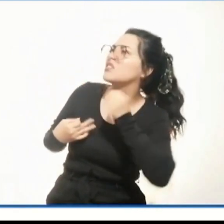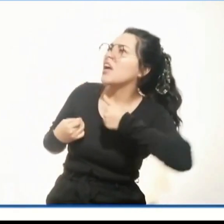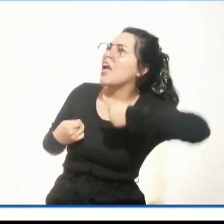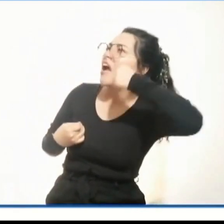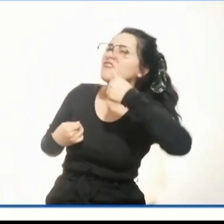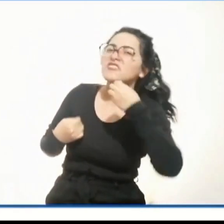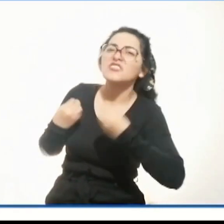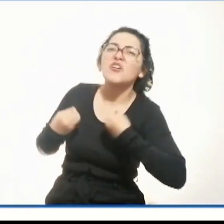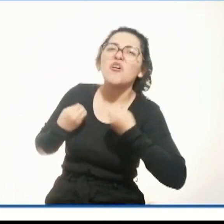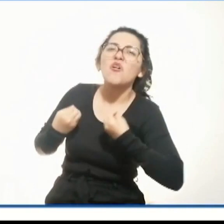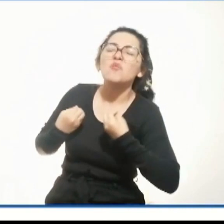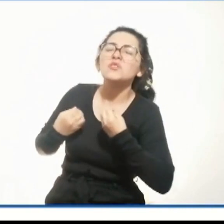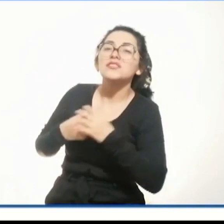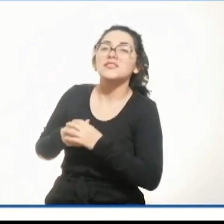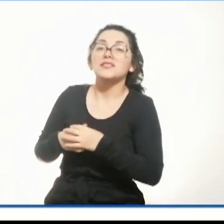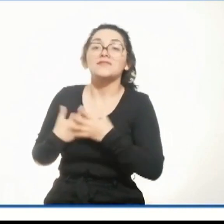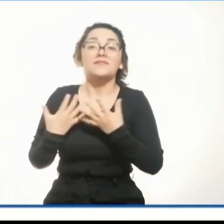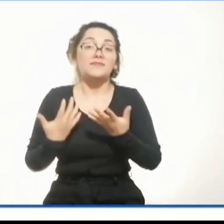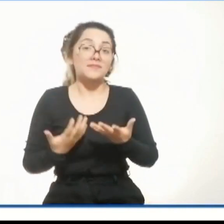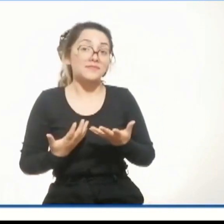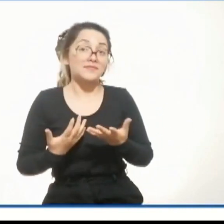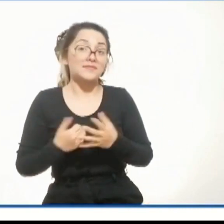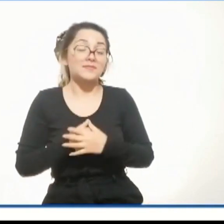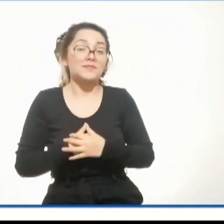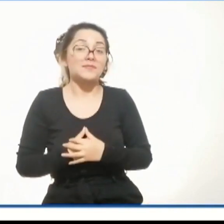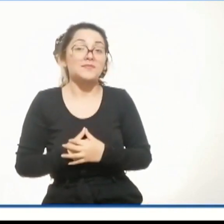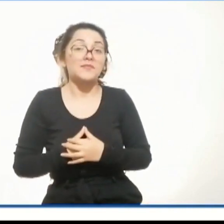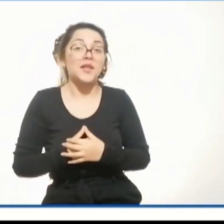en el momento de elegir.